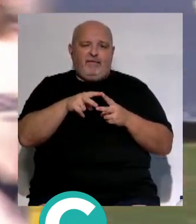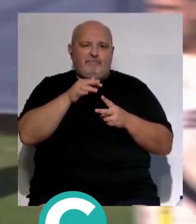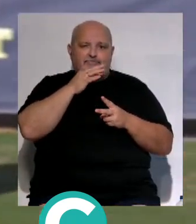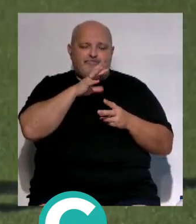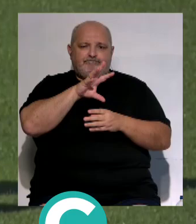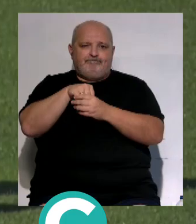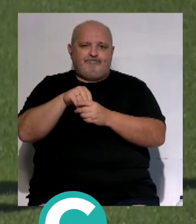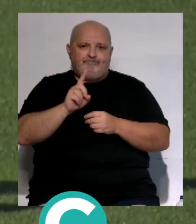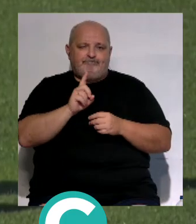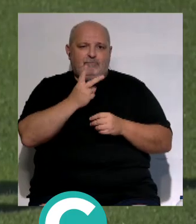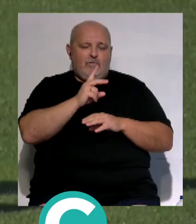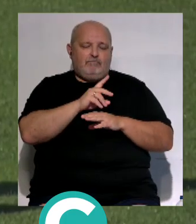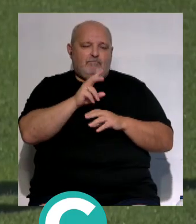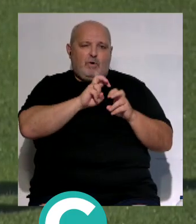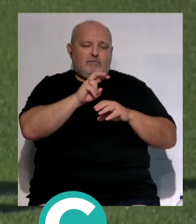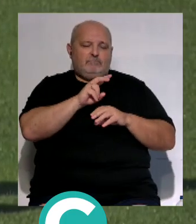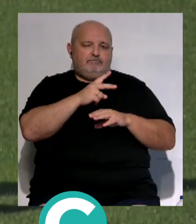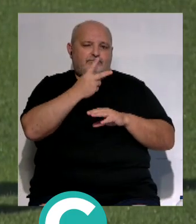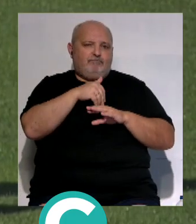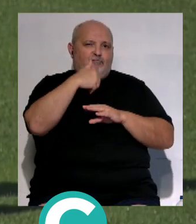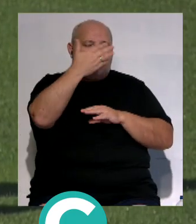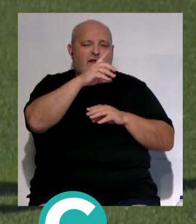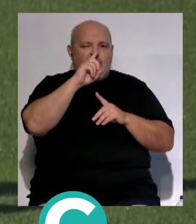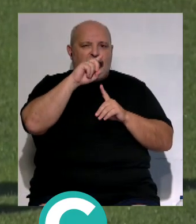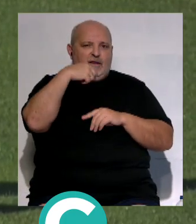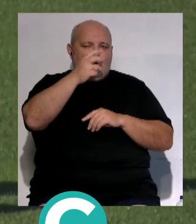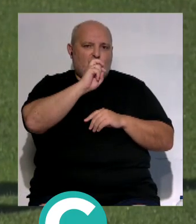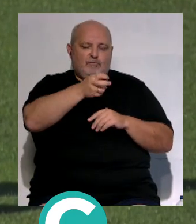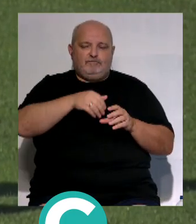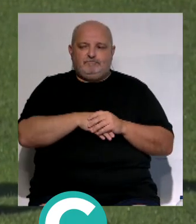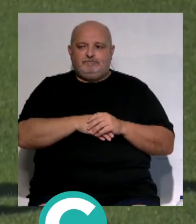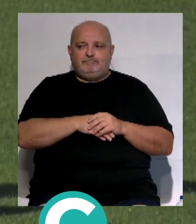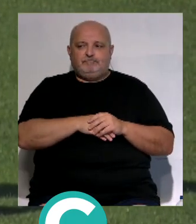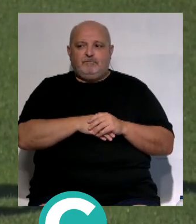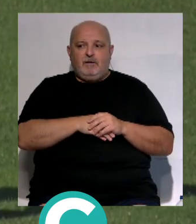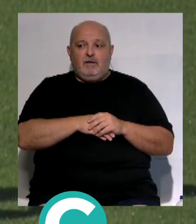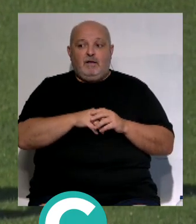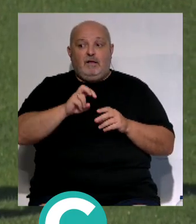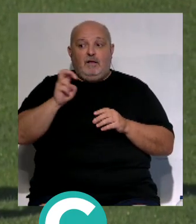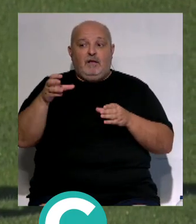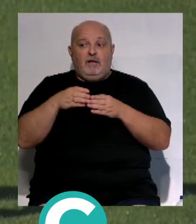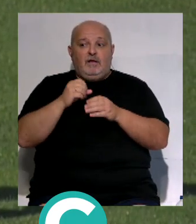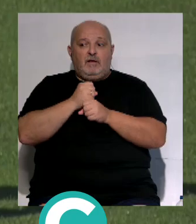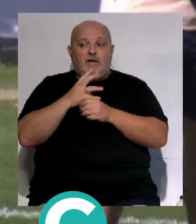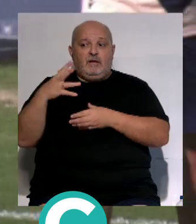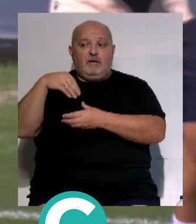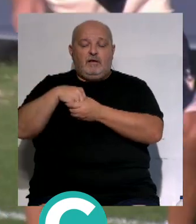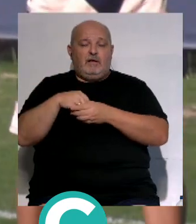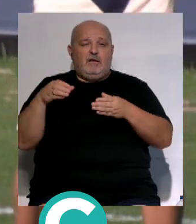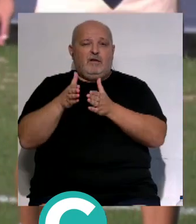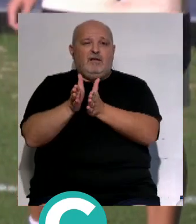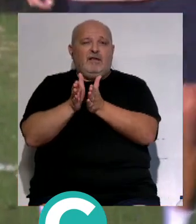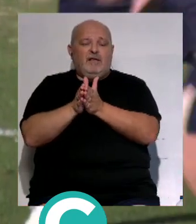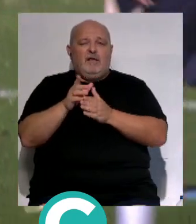para el cuerpo técnico y se les buscará una solución al año de contrato que les resta Al margen trabaja para poder incorporarse con sus